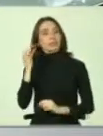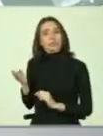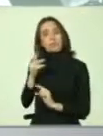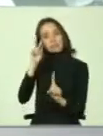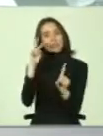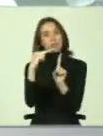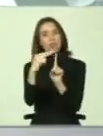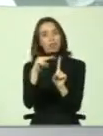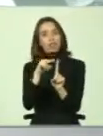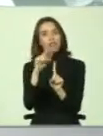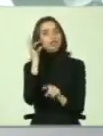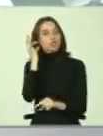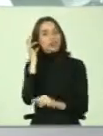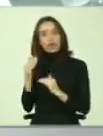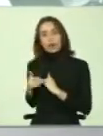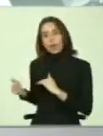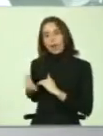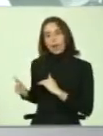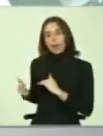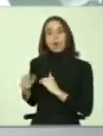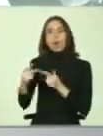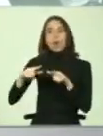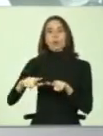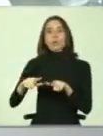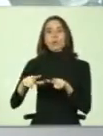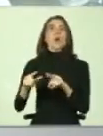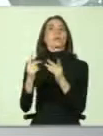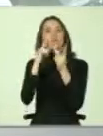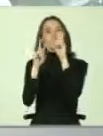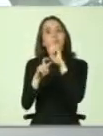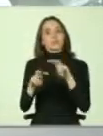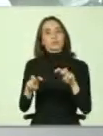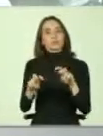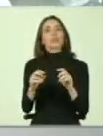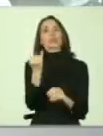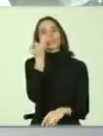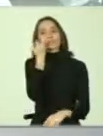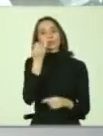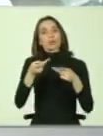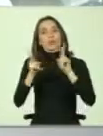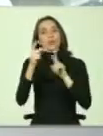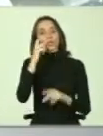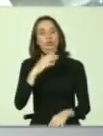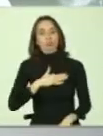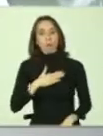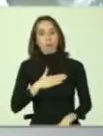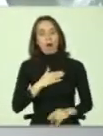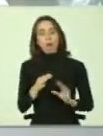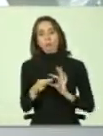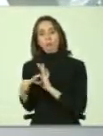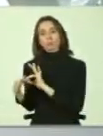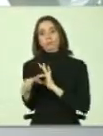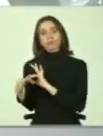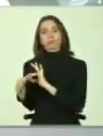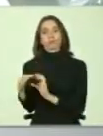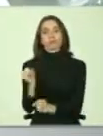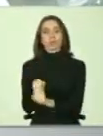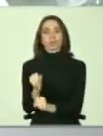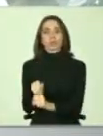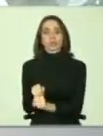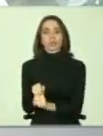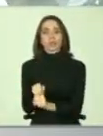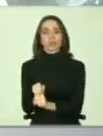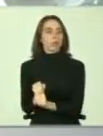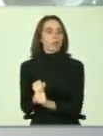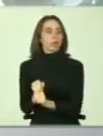perteneciente a la unidad de estudios del Instituto Nacional de Derechos Humanos, con el cual Cenadis también tiene estrechos lazos de trabajo. Y